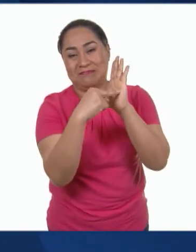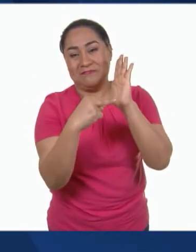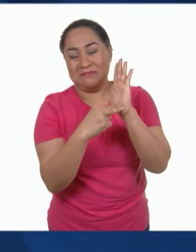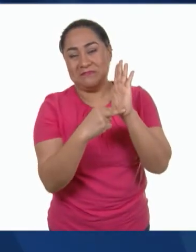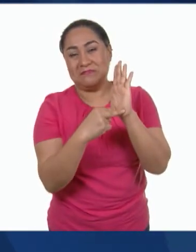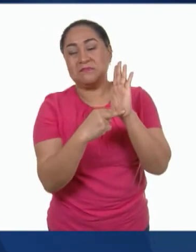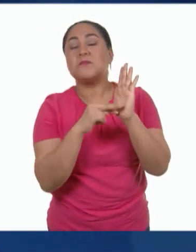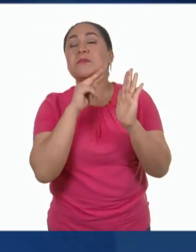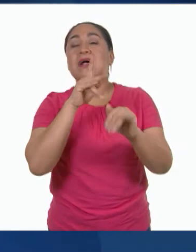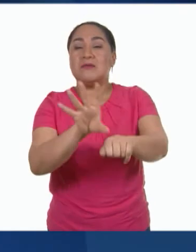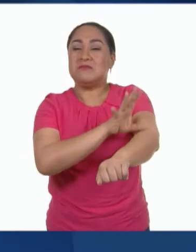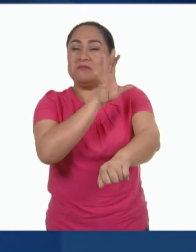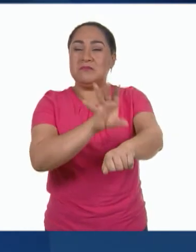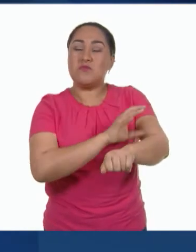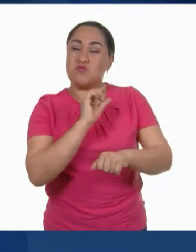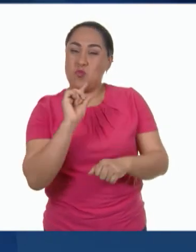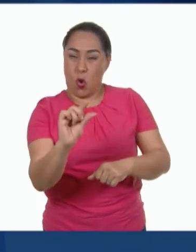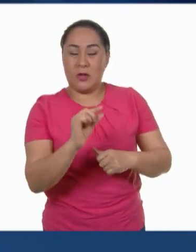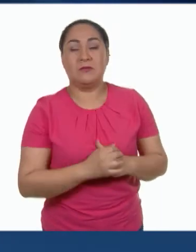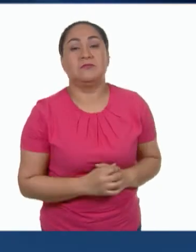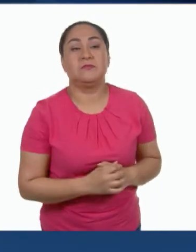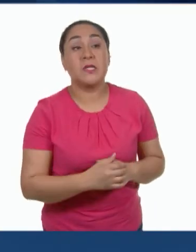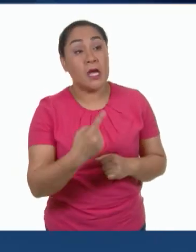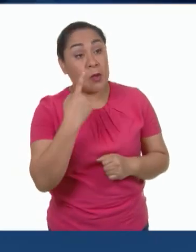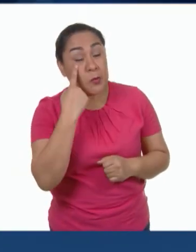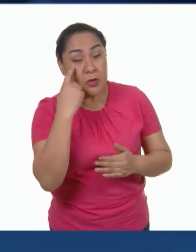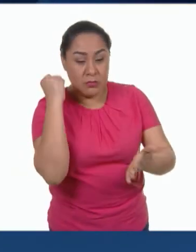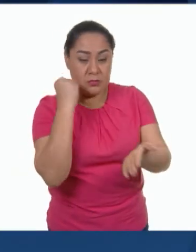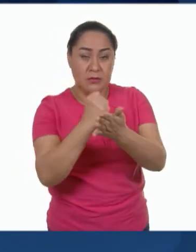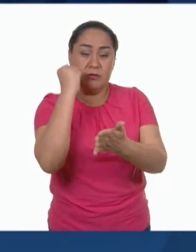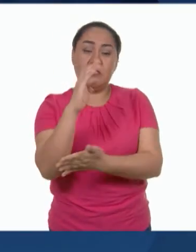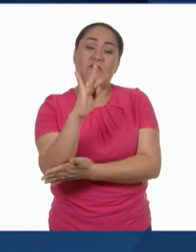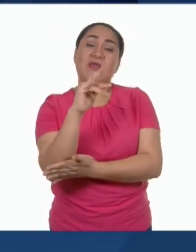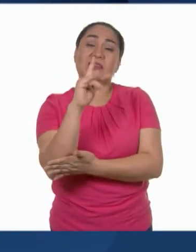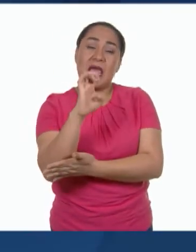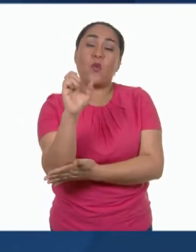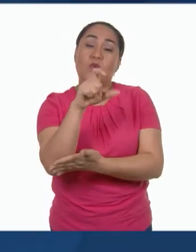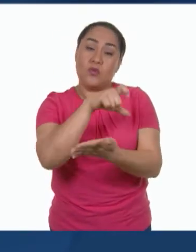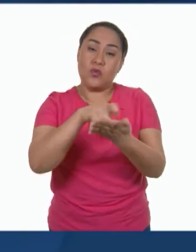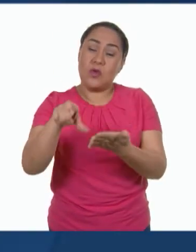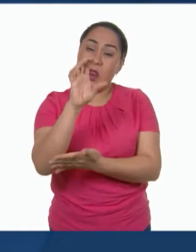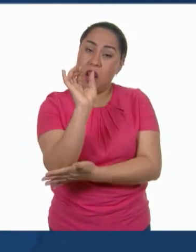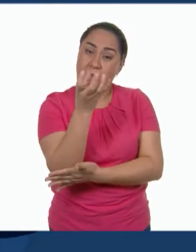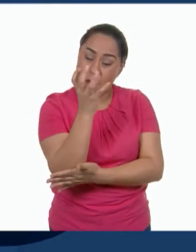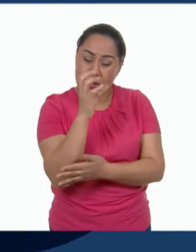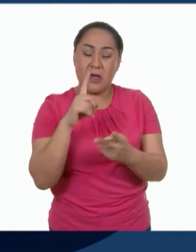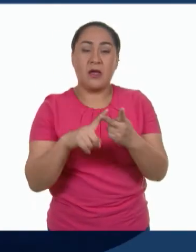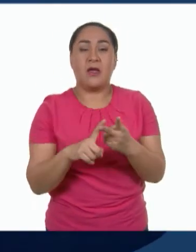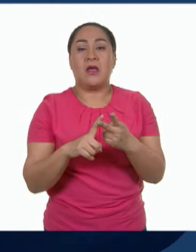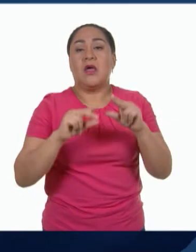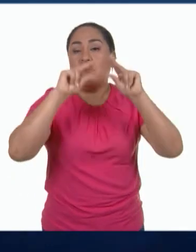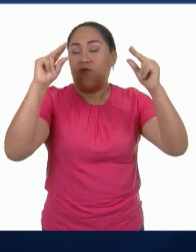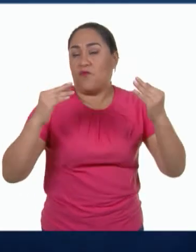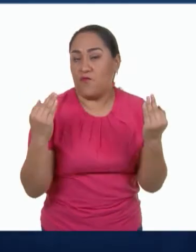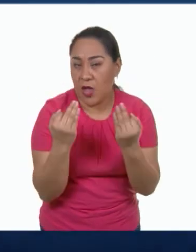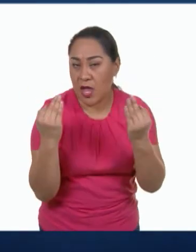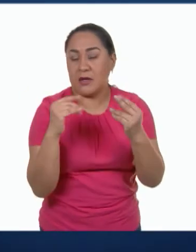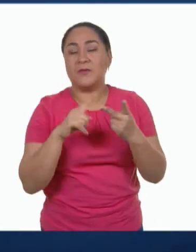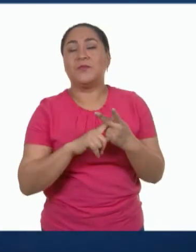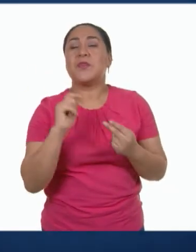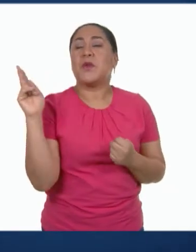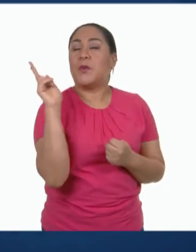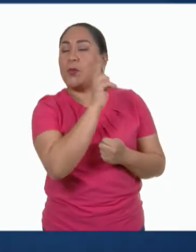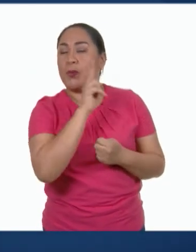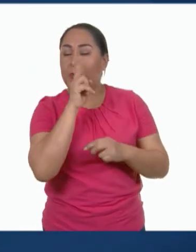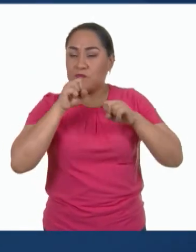la corriente de suministro. Verifique el sello FIDE al comprar lámparas ahorradoras, refrigeradores, acondicionadores de